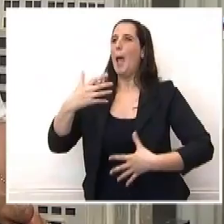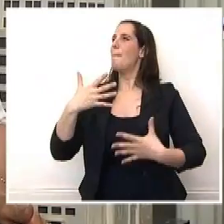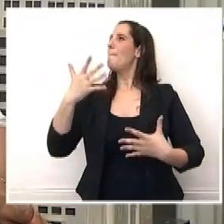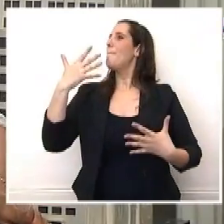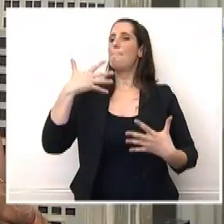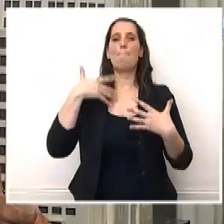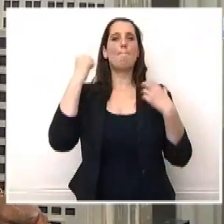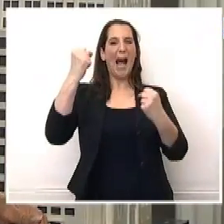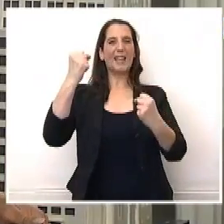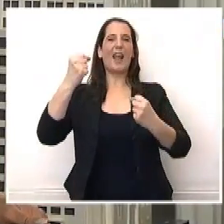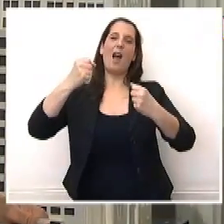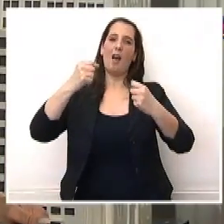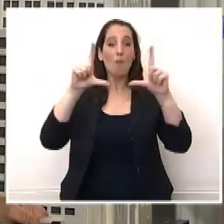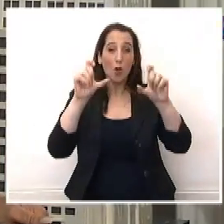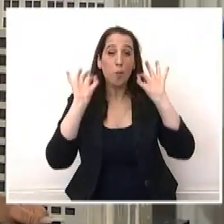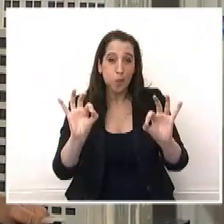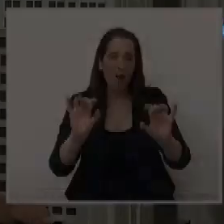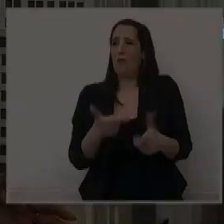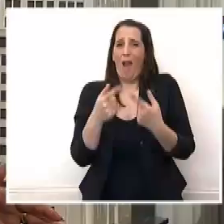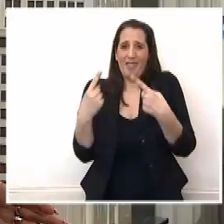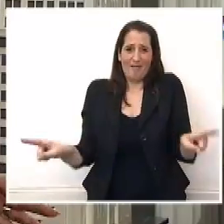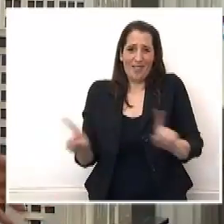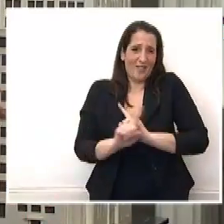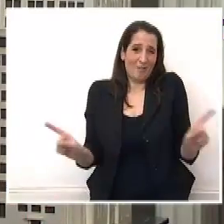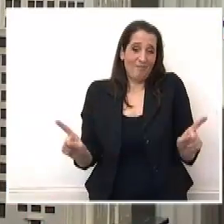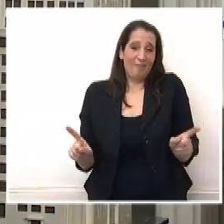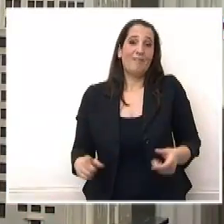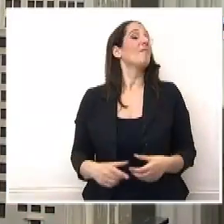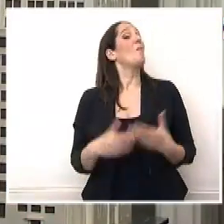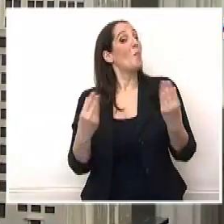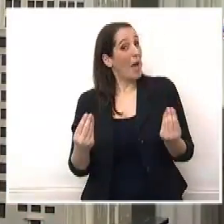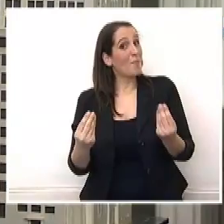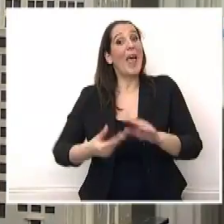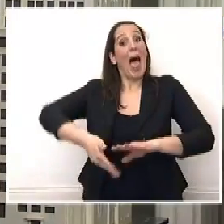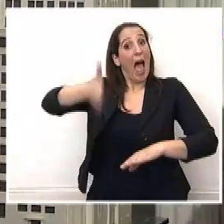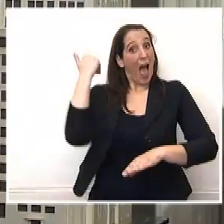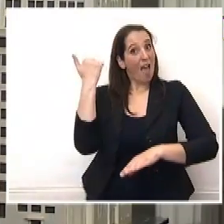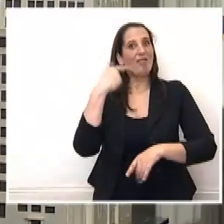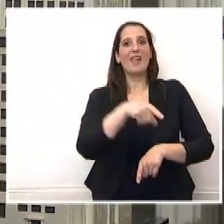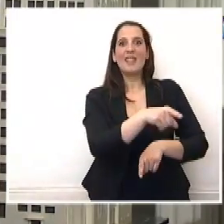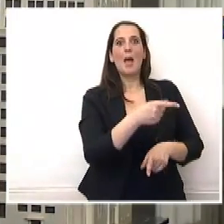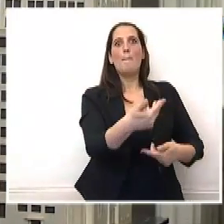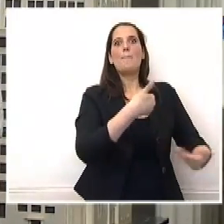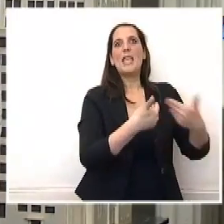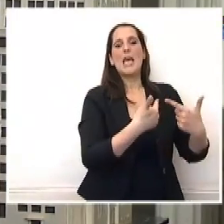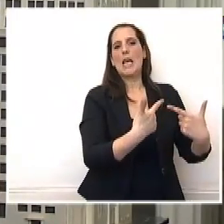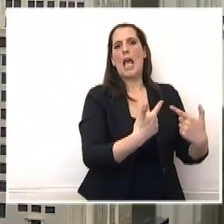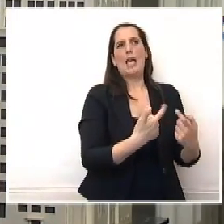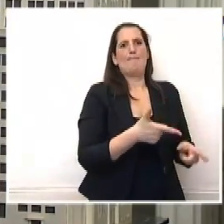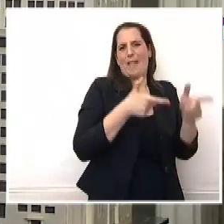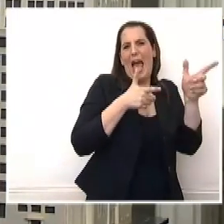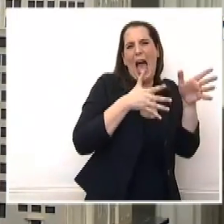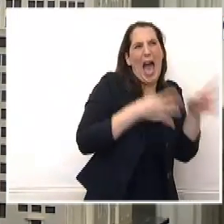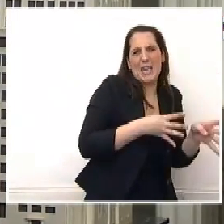o una campaña. Antes venían con armas y cañones, ahora